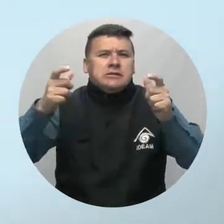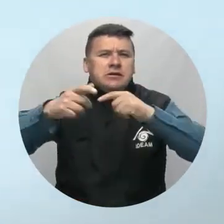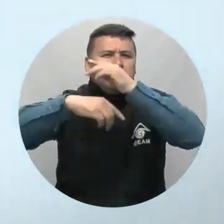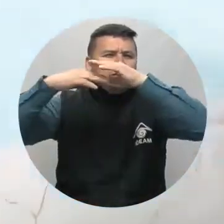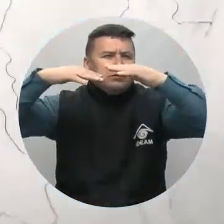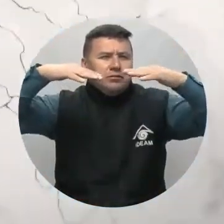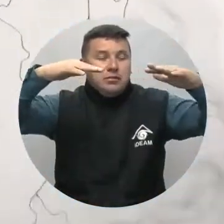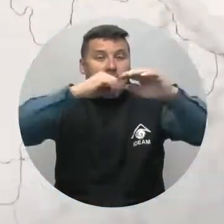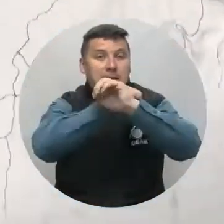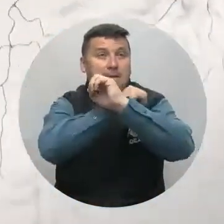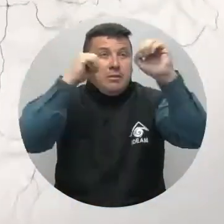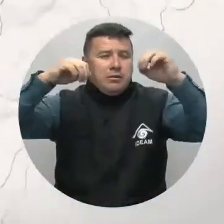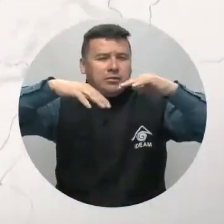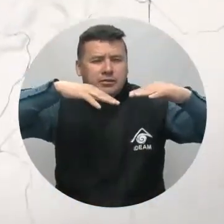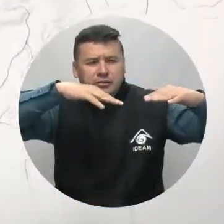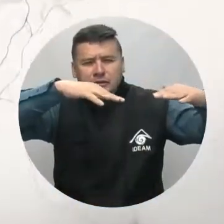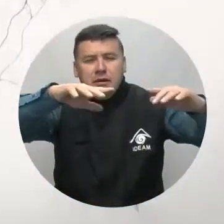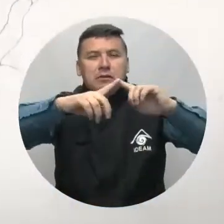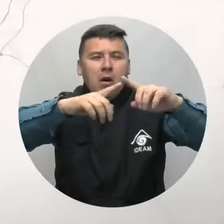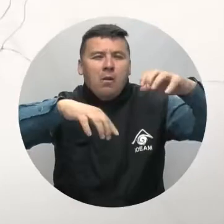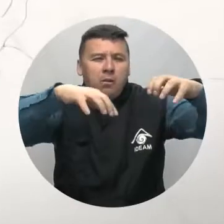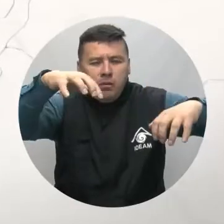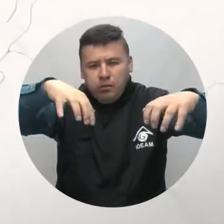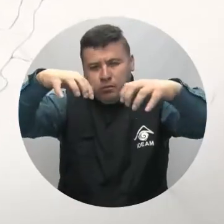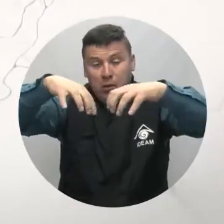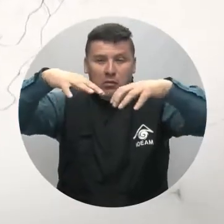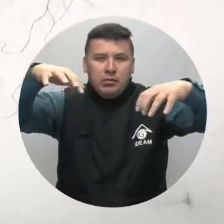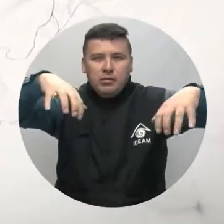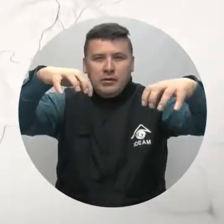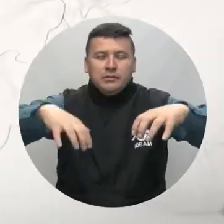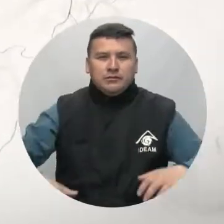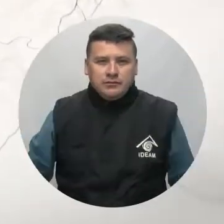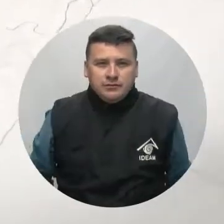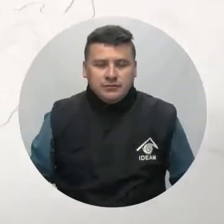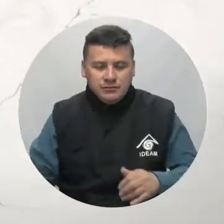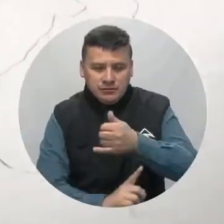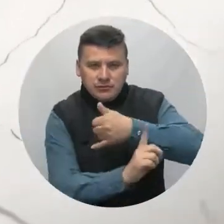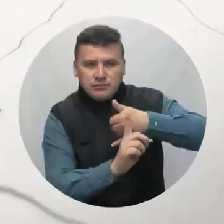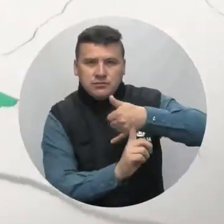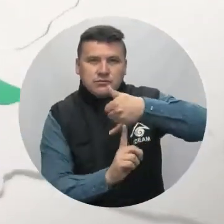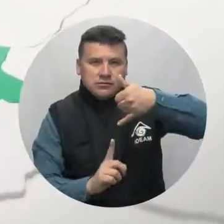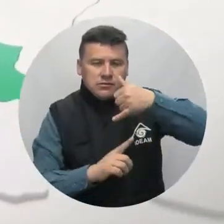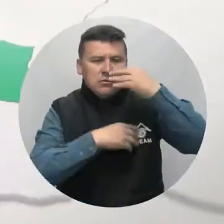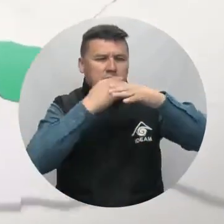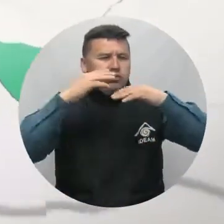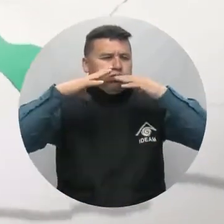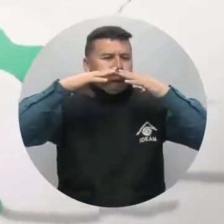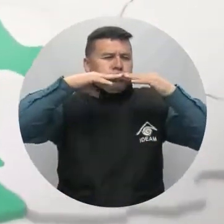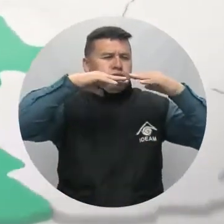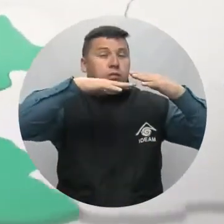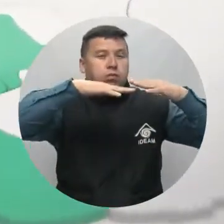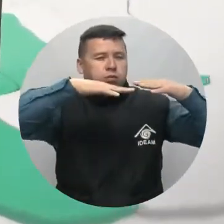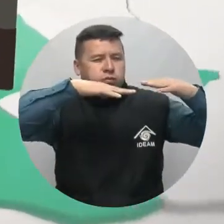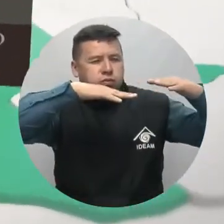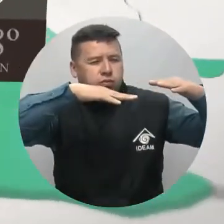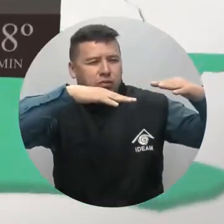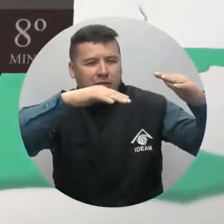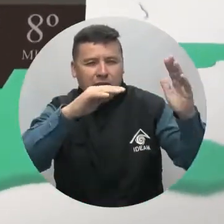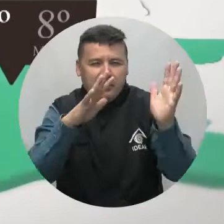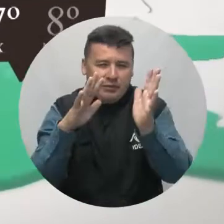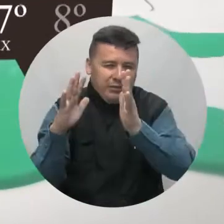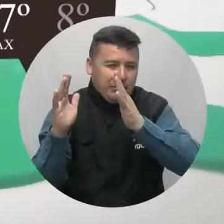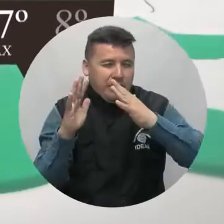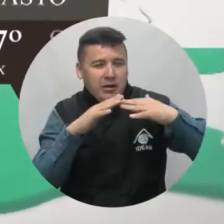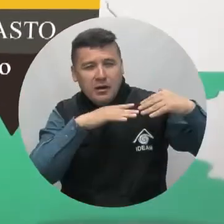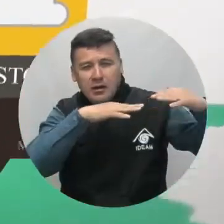mayormente cubierto en horas de la mañana sin descartar lloviznas dispersas. Para las costas del Pacífico la nubosidad vendrá variando con las